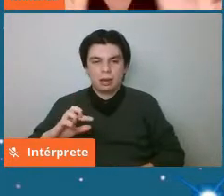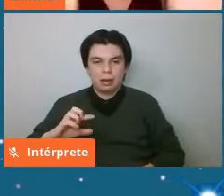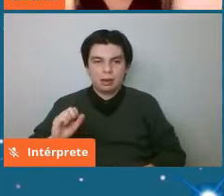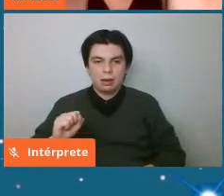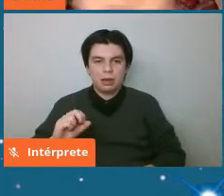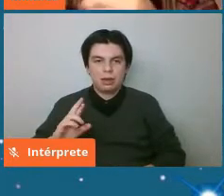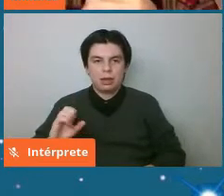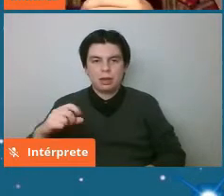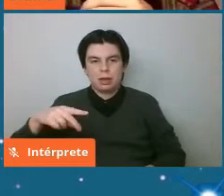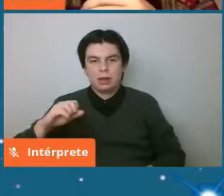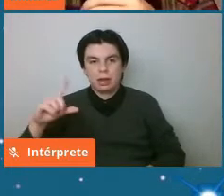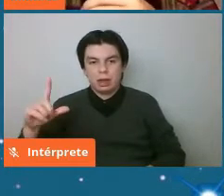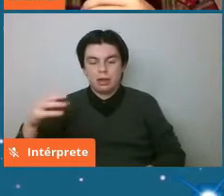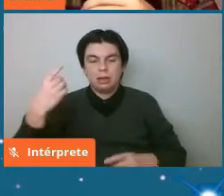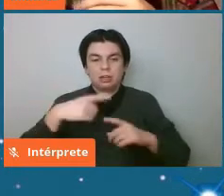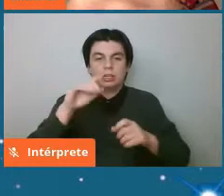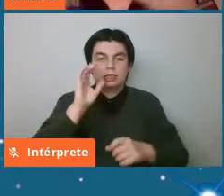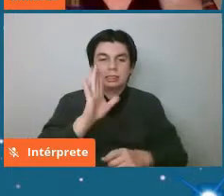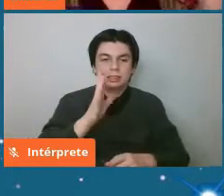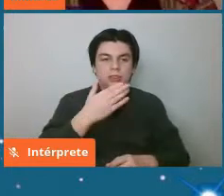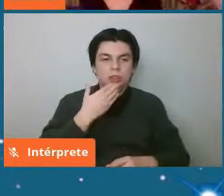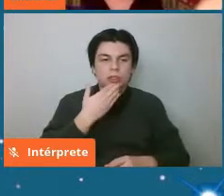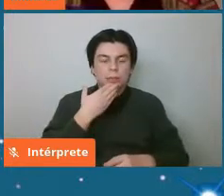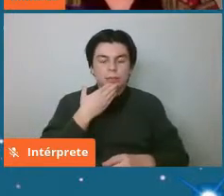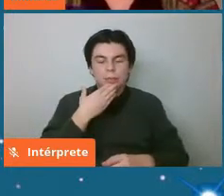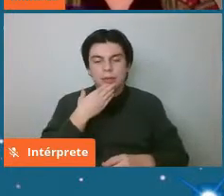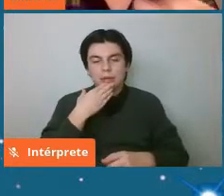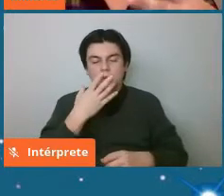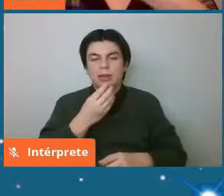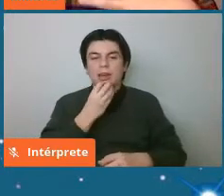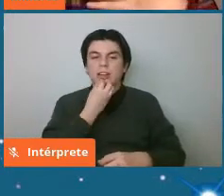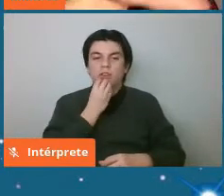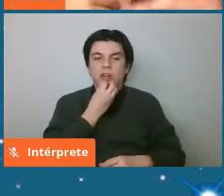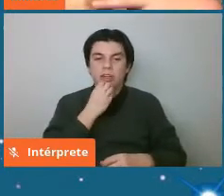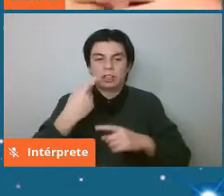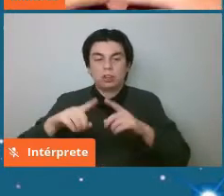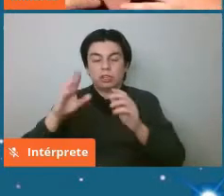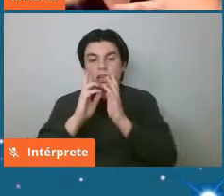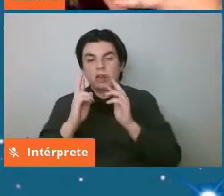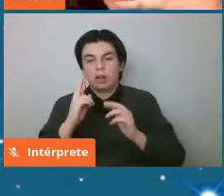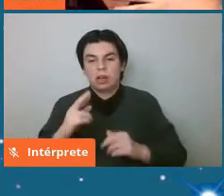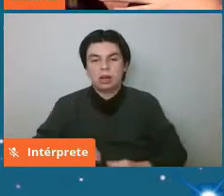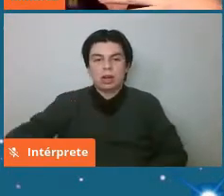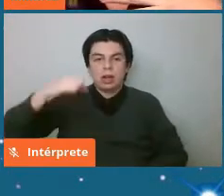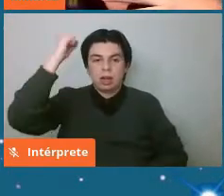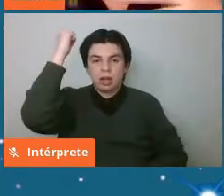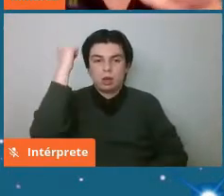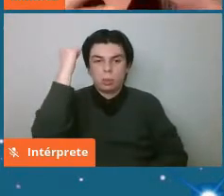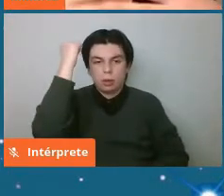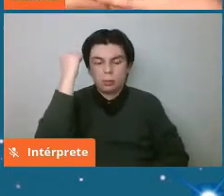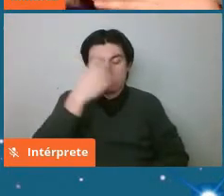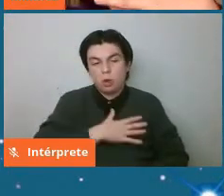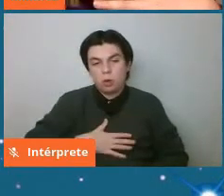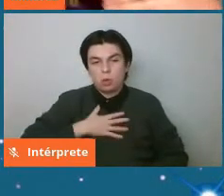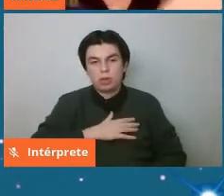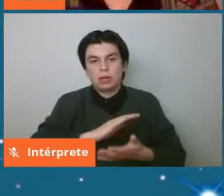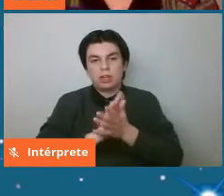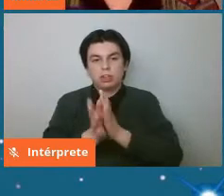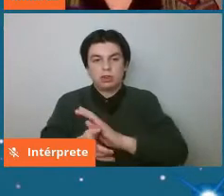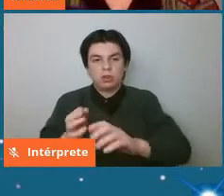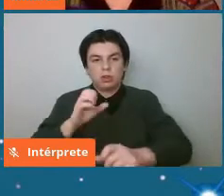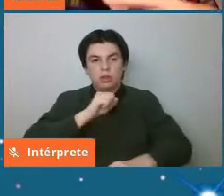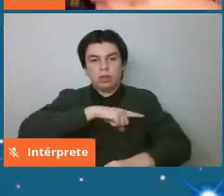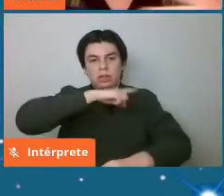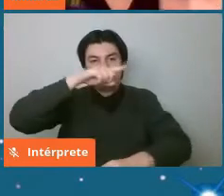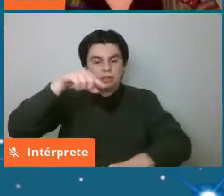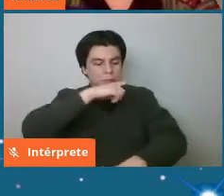Antofagasta y ojalá una en Copiapó o cerca de ahí porque nos gustaría que todo el desierto Atacama también